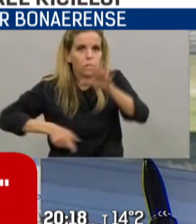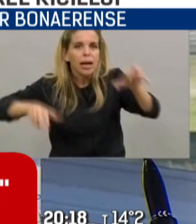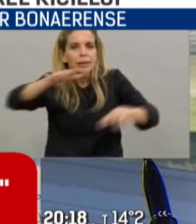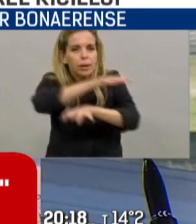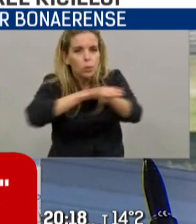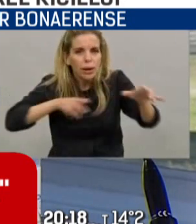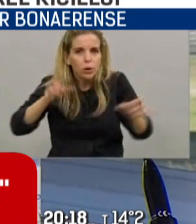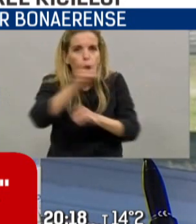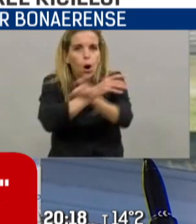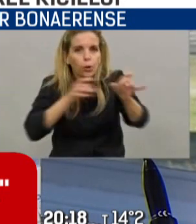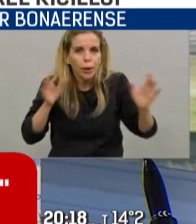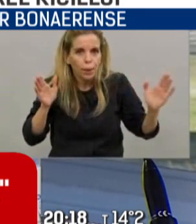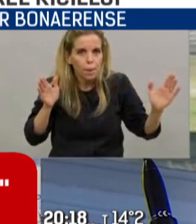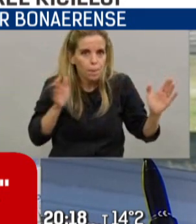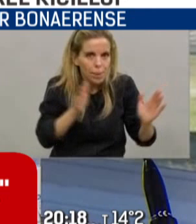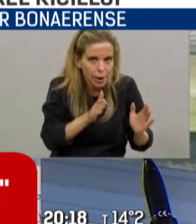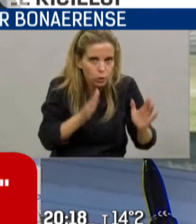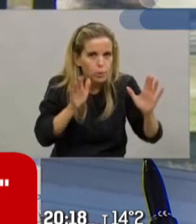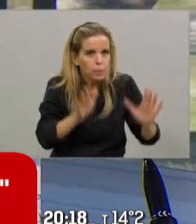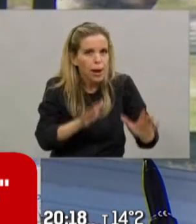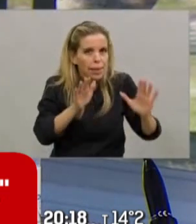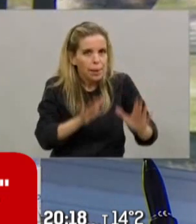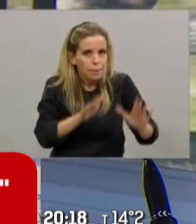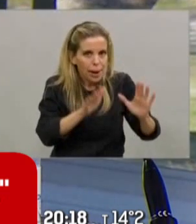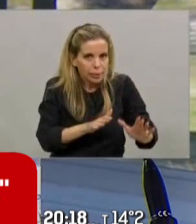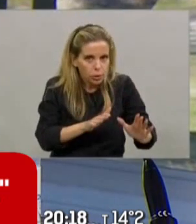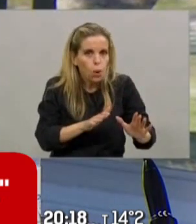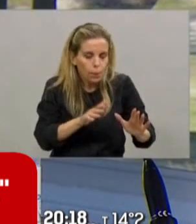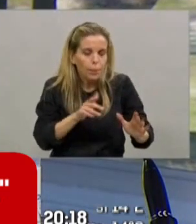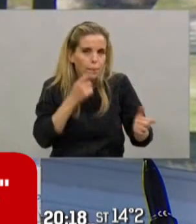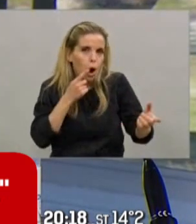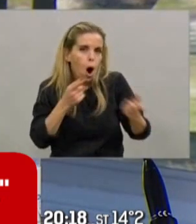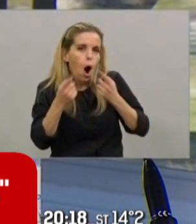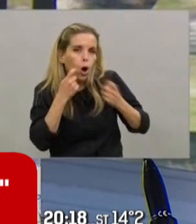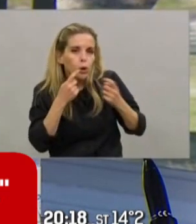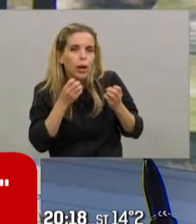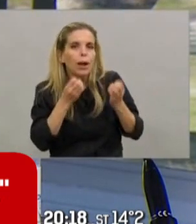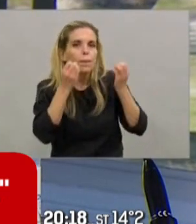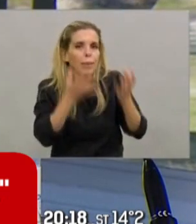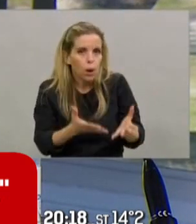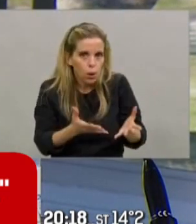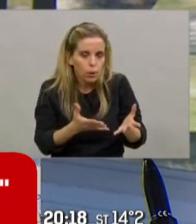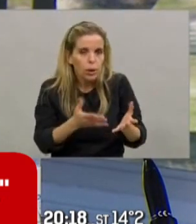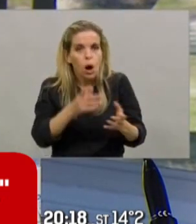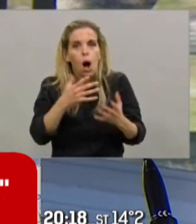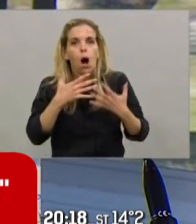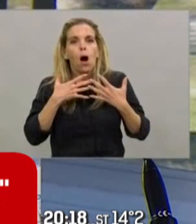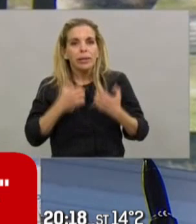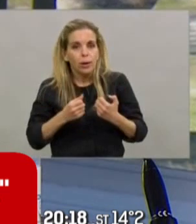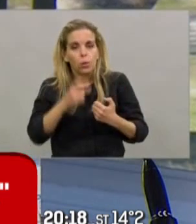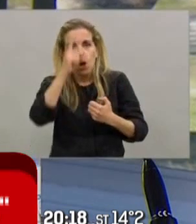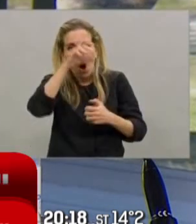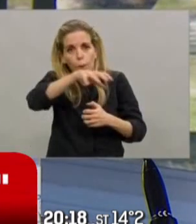mantener las capacidades del sistema sanitario que venía utilizándose cada vez más. entonces estamos en